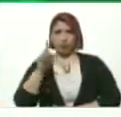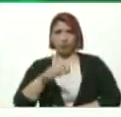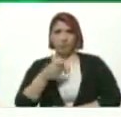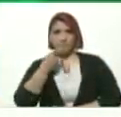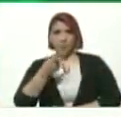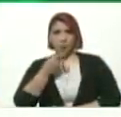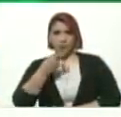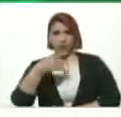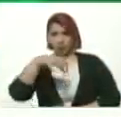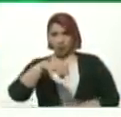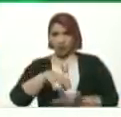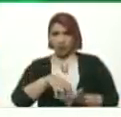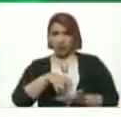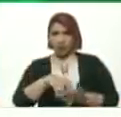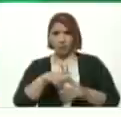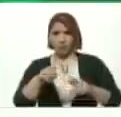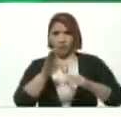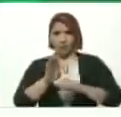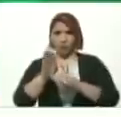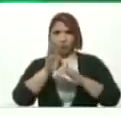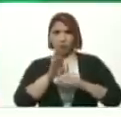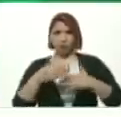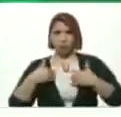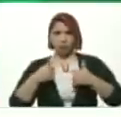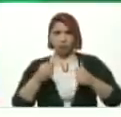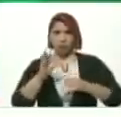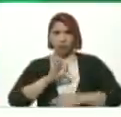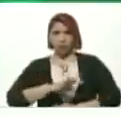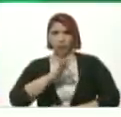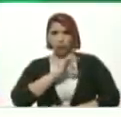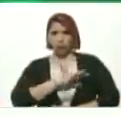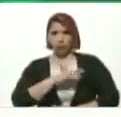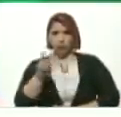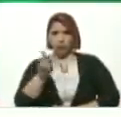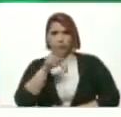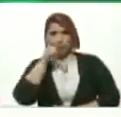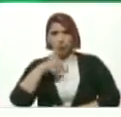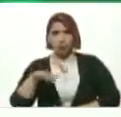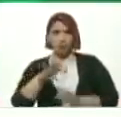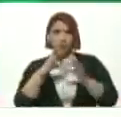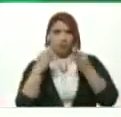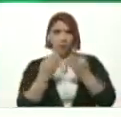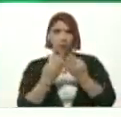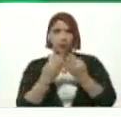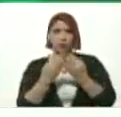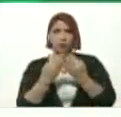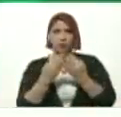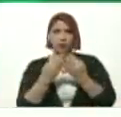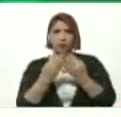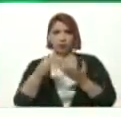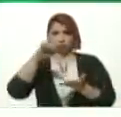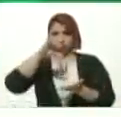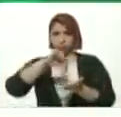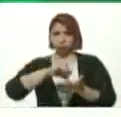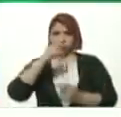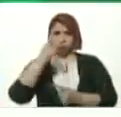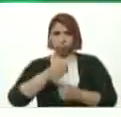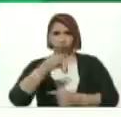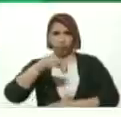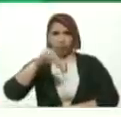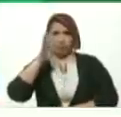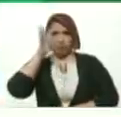política Del estado Para la protección Y la seguridad Social De los venezolanos De la familia Poner a la familia En el centro Mervin